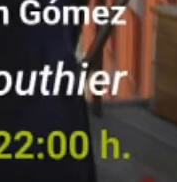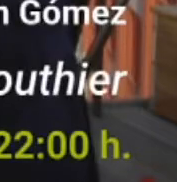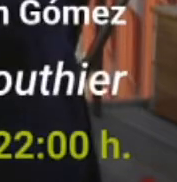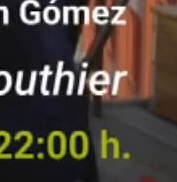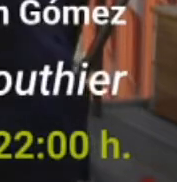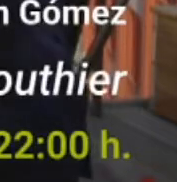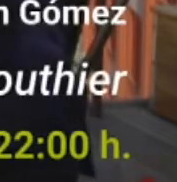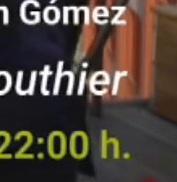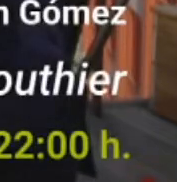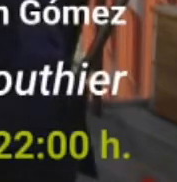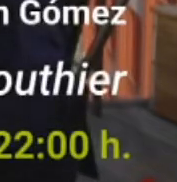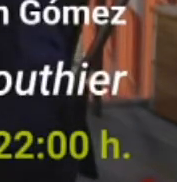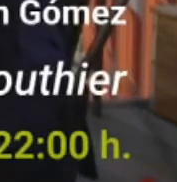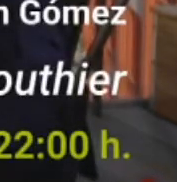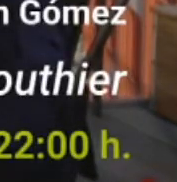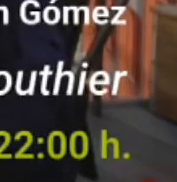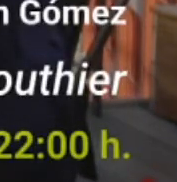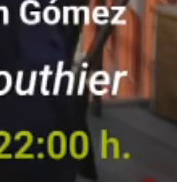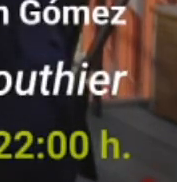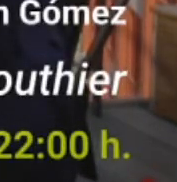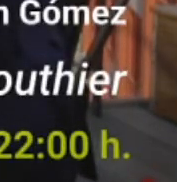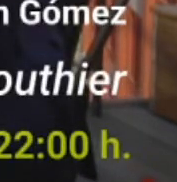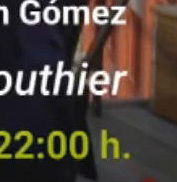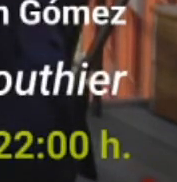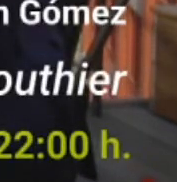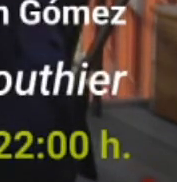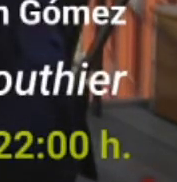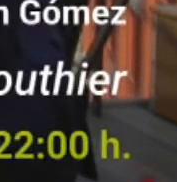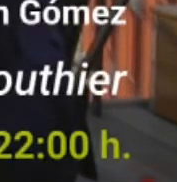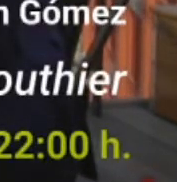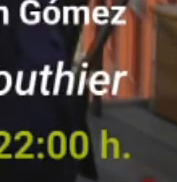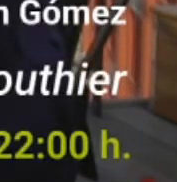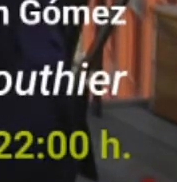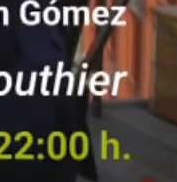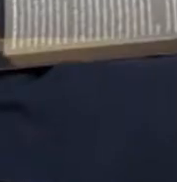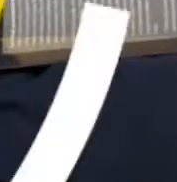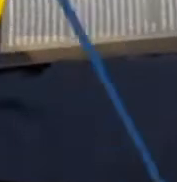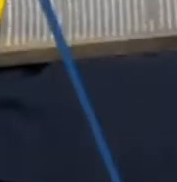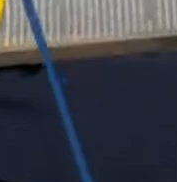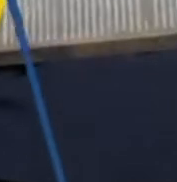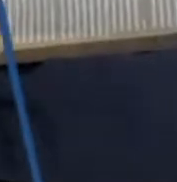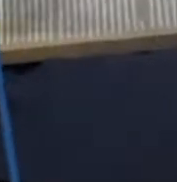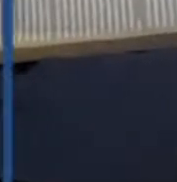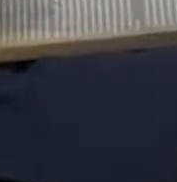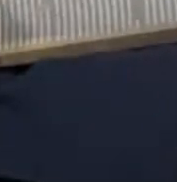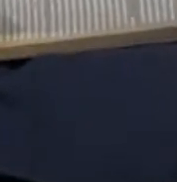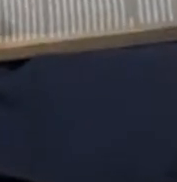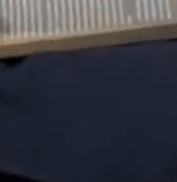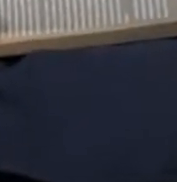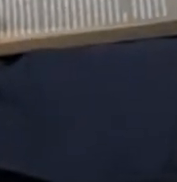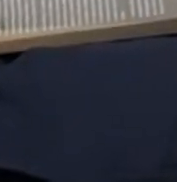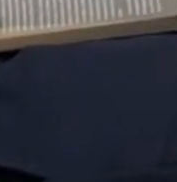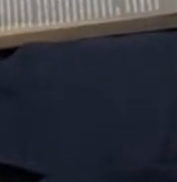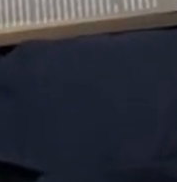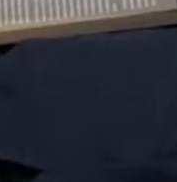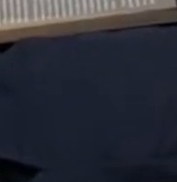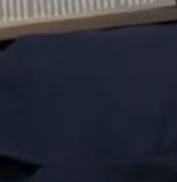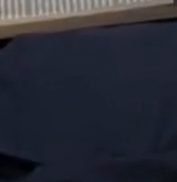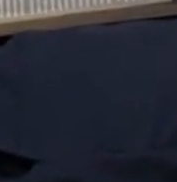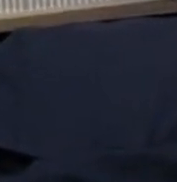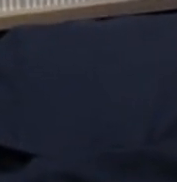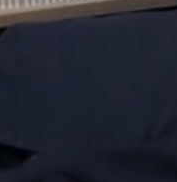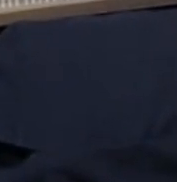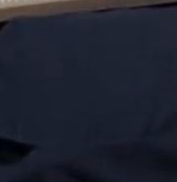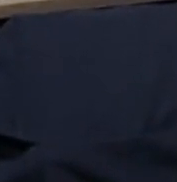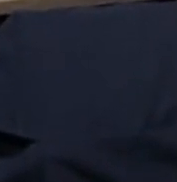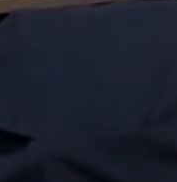a quien le corresponde, que son como actos de Claudia. Vamos a ponerlo en este sentido. Ganzúa es una palabra de